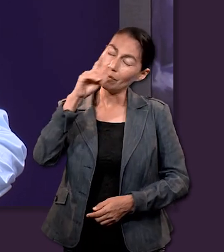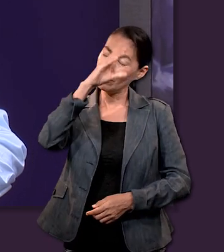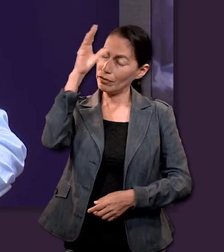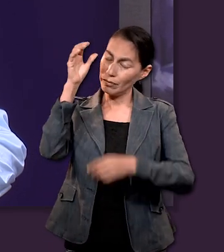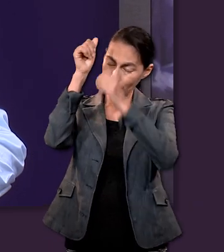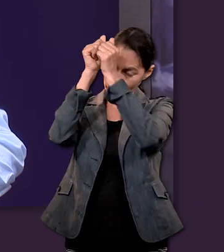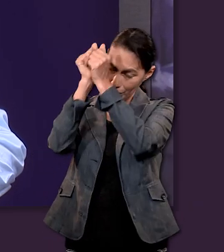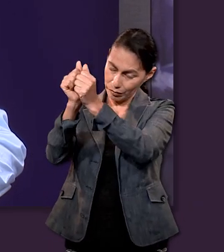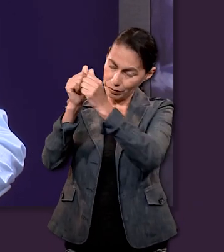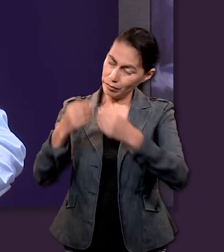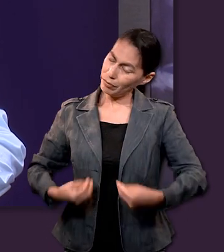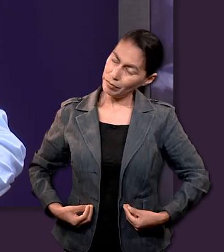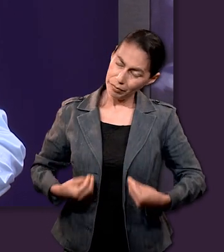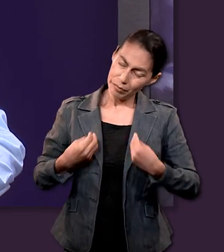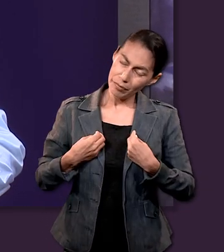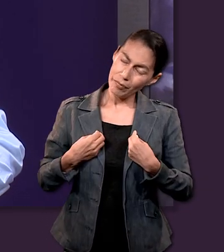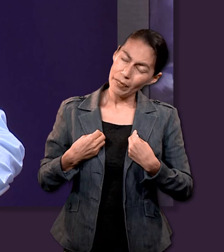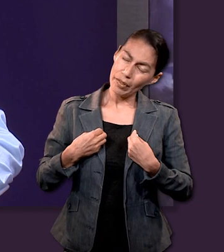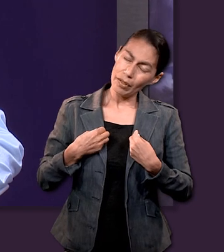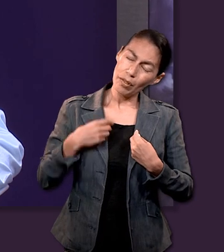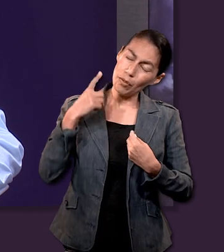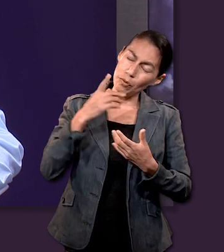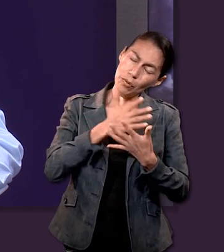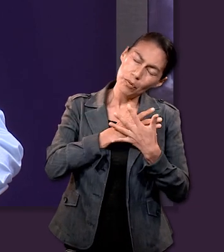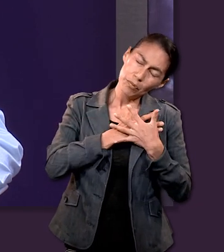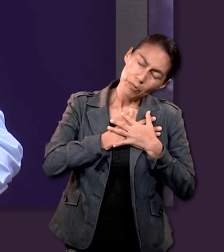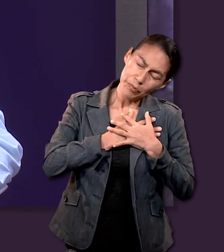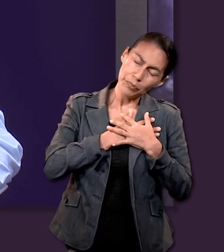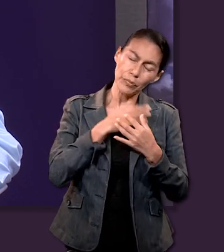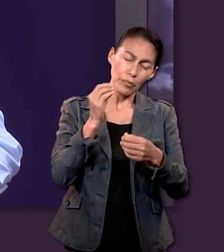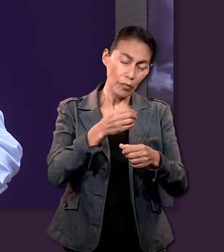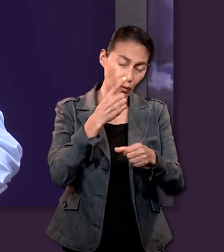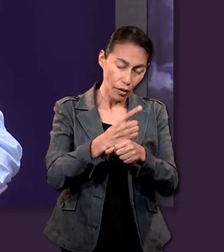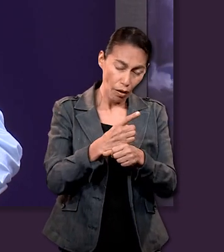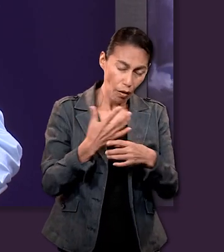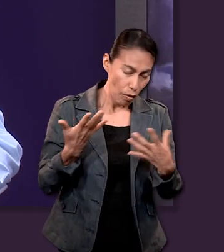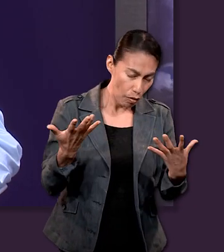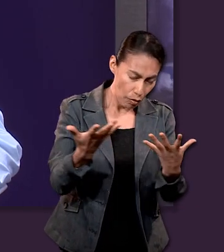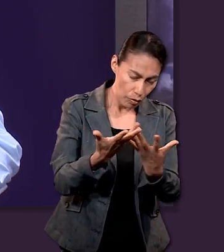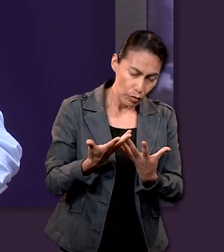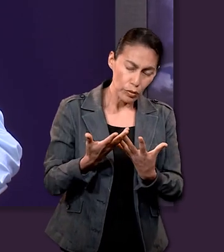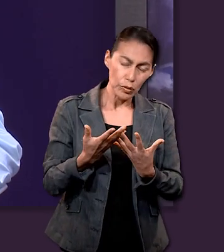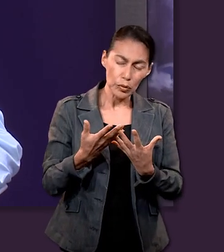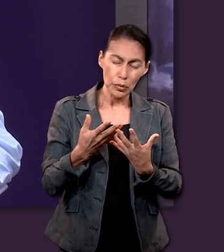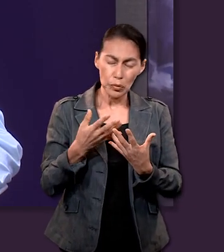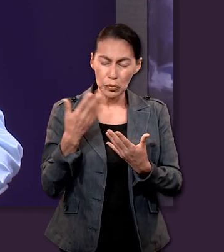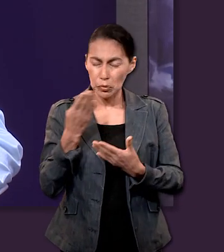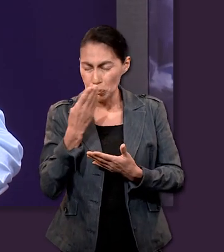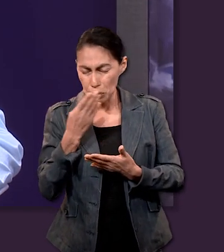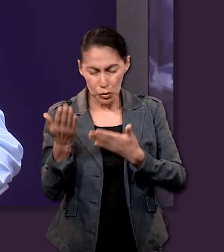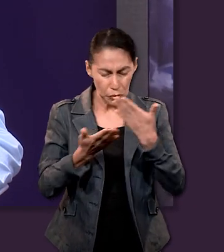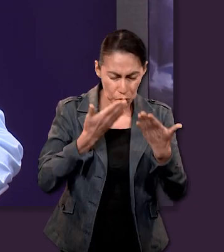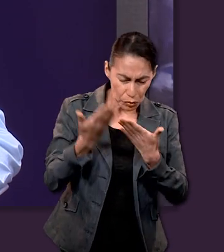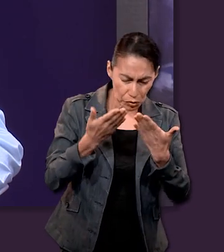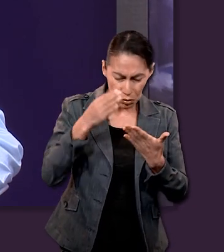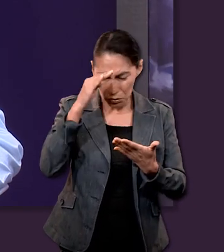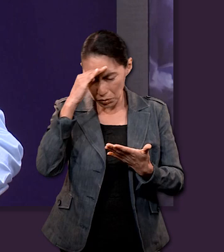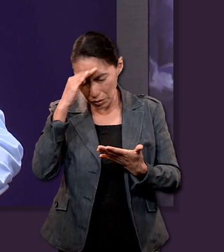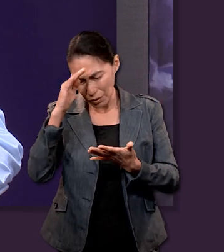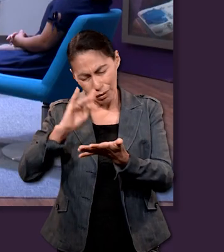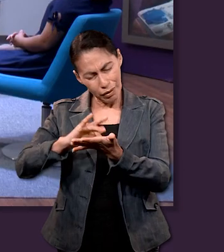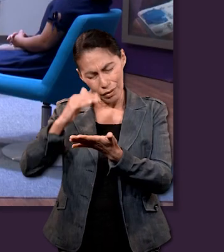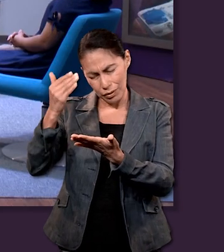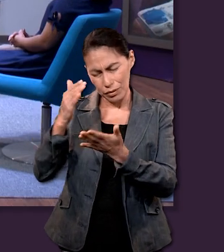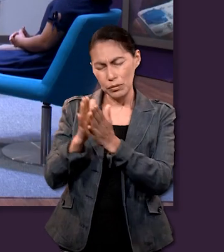por tu amor, gracias porque nos das este momento de estar juntos y de reflexionar en tu palabra. Te pedimos por